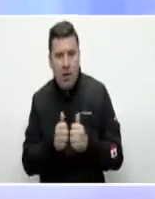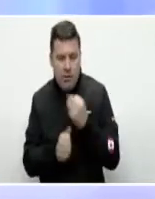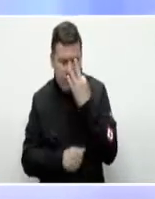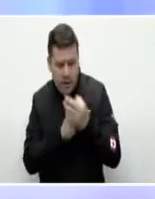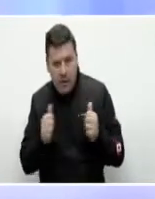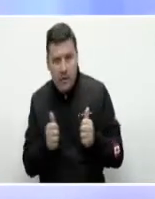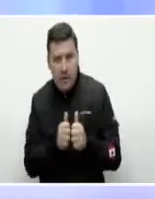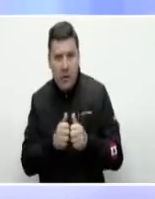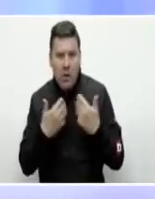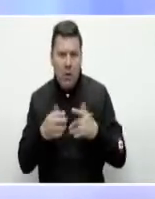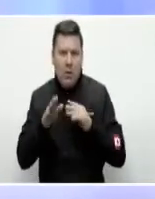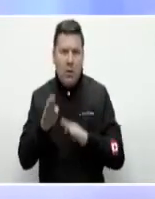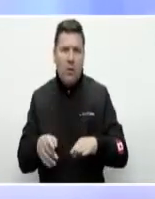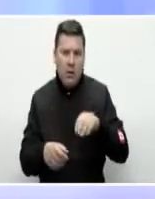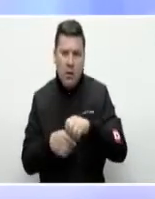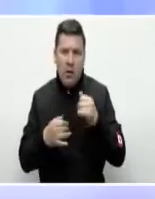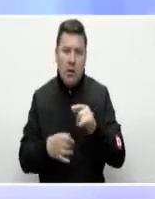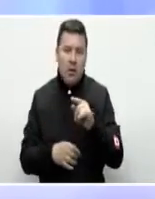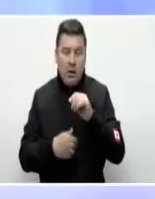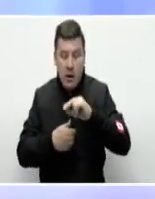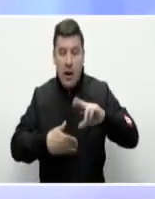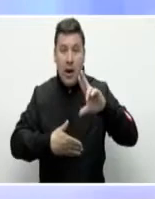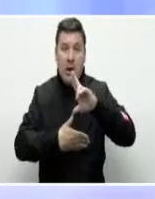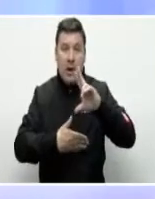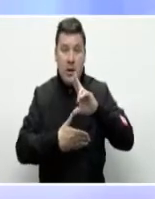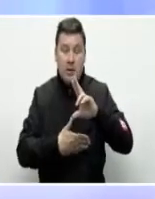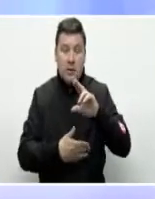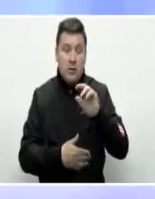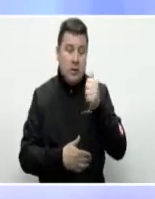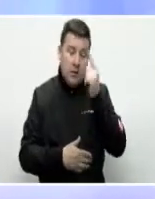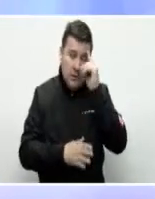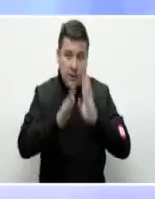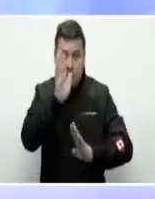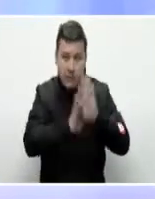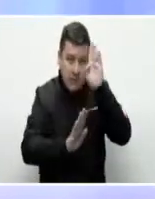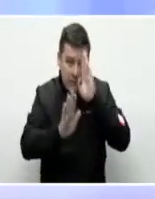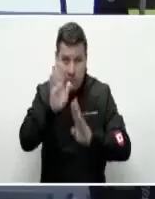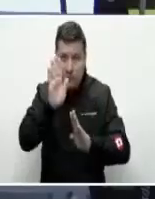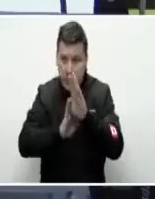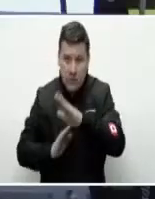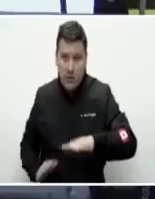Eso es una cifra representativa porque a nivel latinoamericano de cada 10 emprendimientos